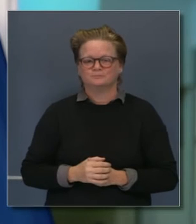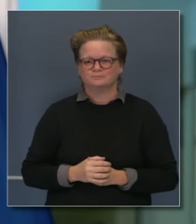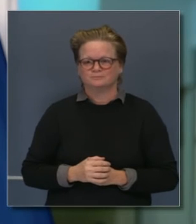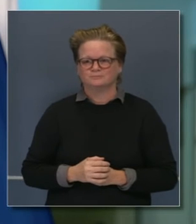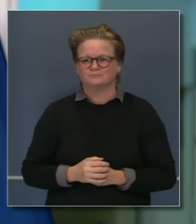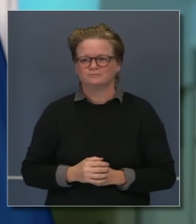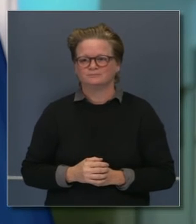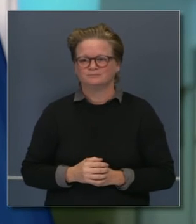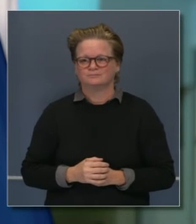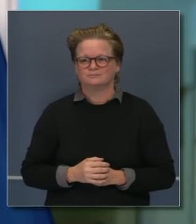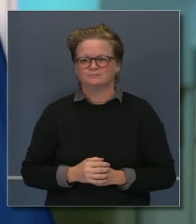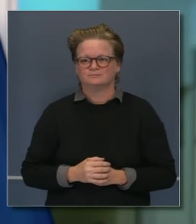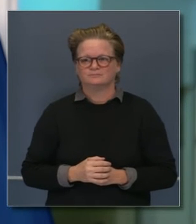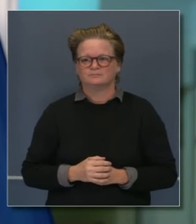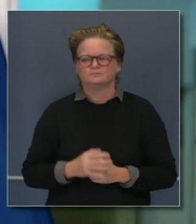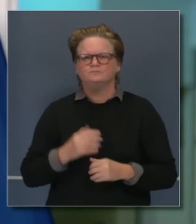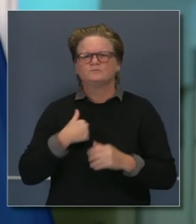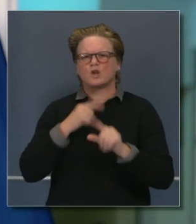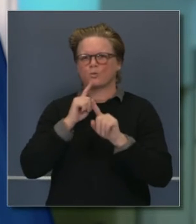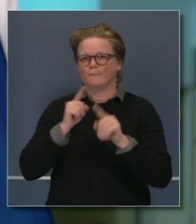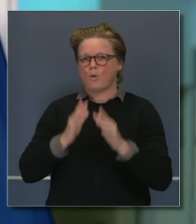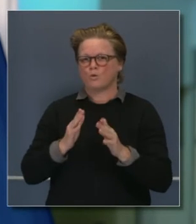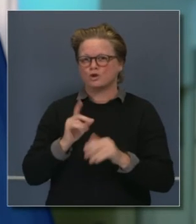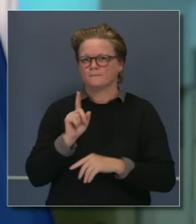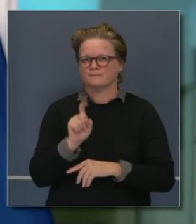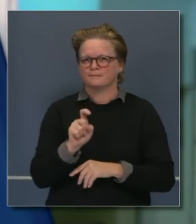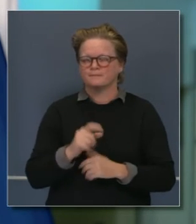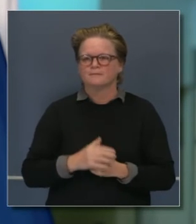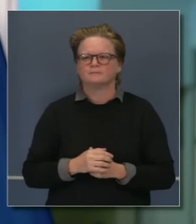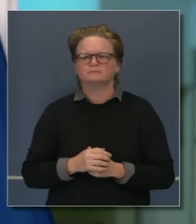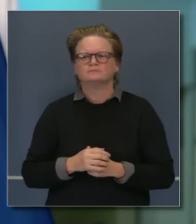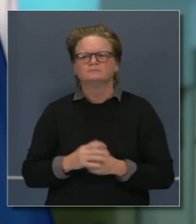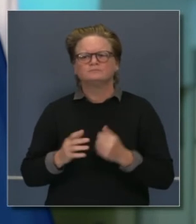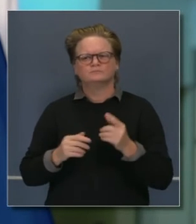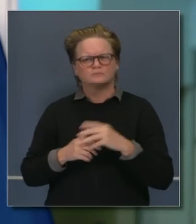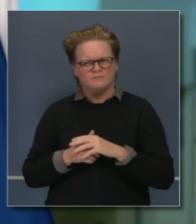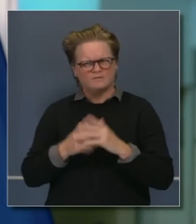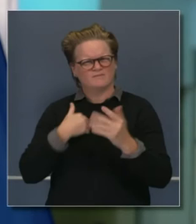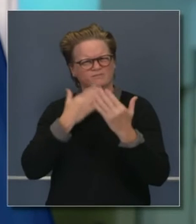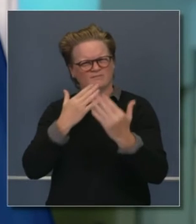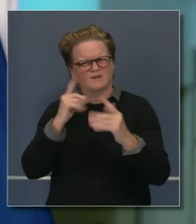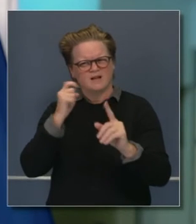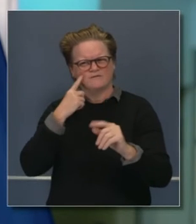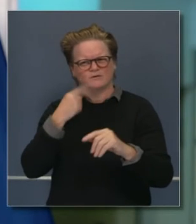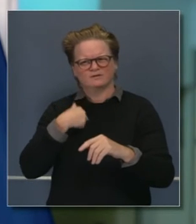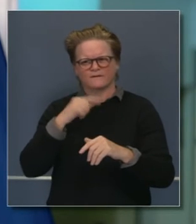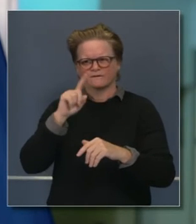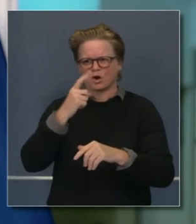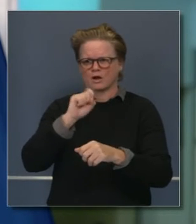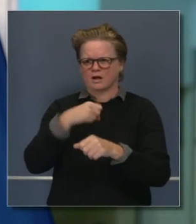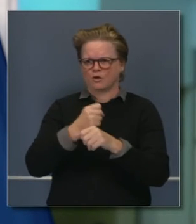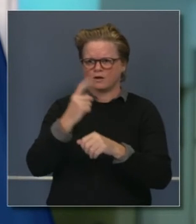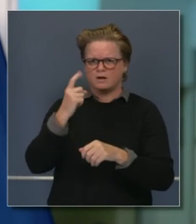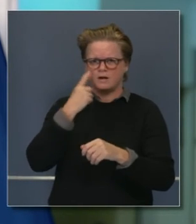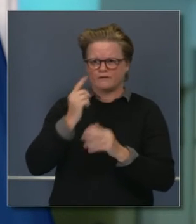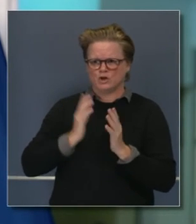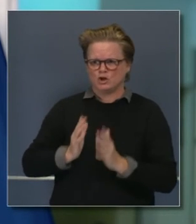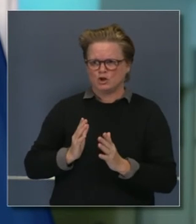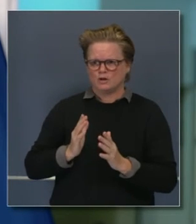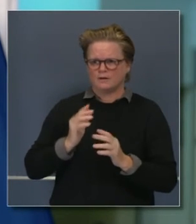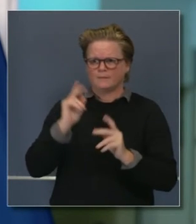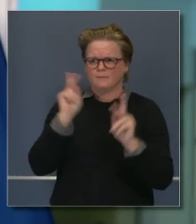Gracias. Durante los primeros dos años de su administración, usted tenía la reputación de ser el